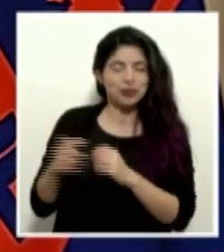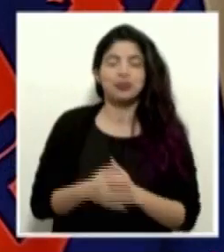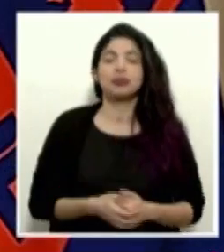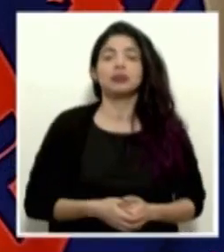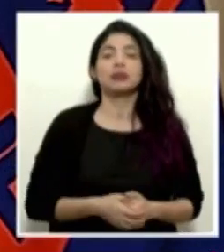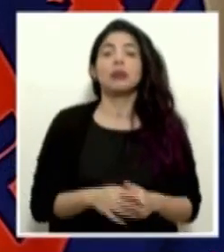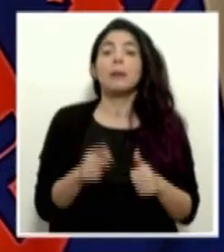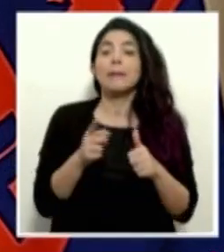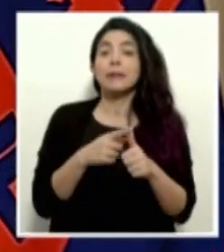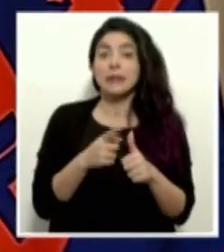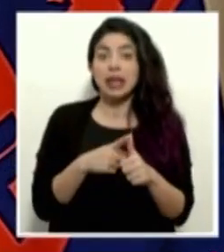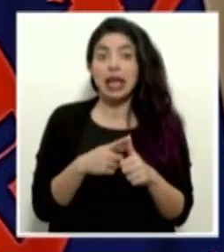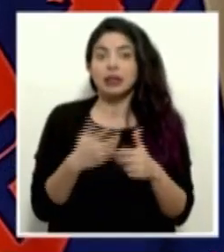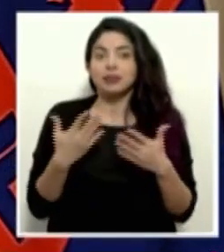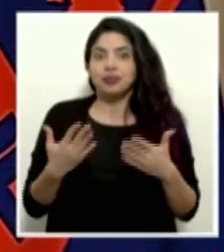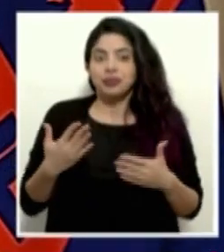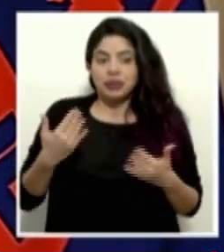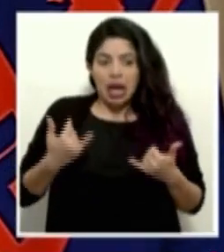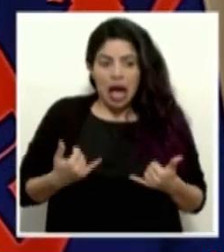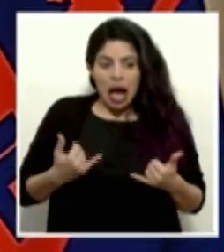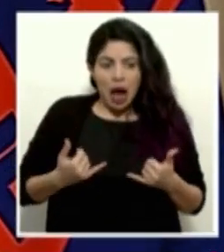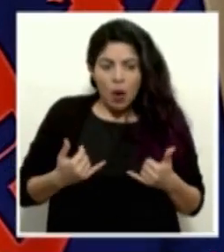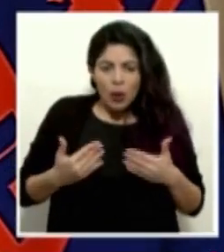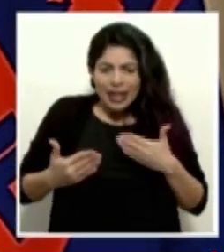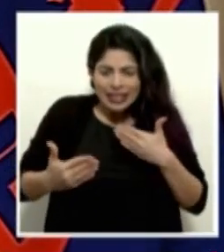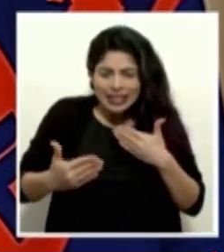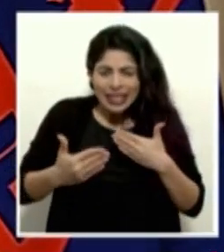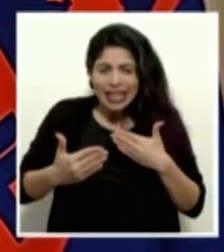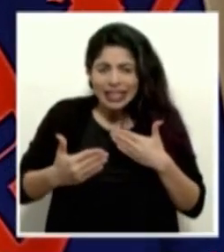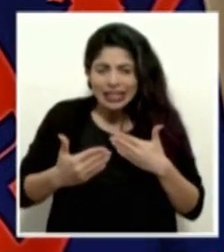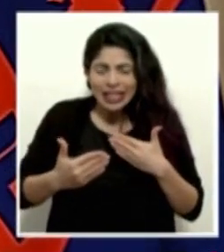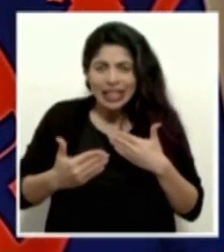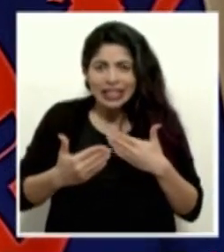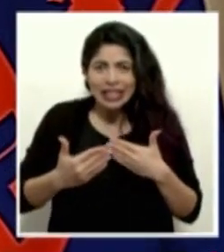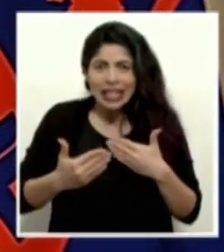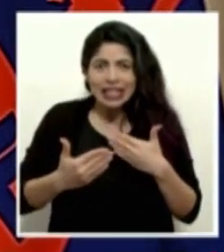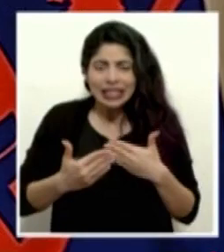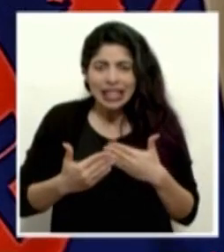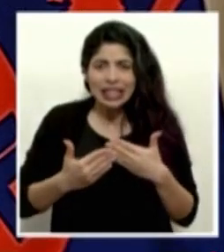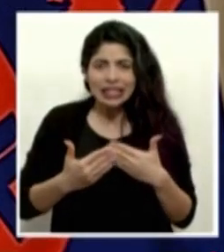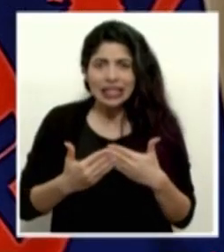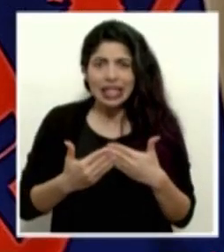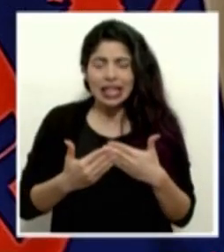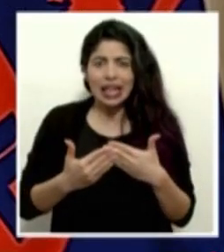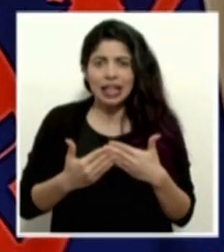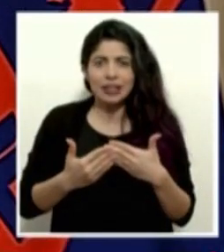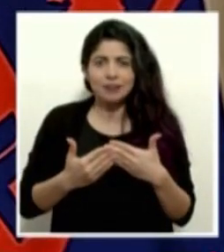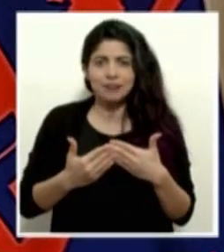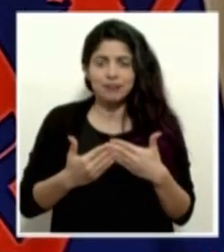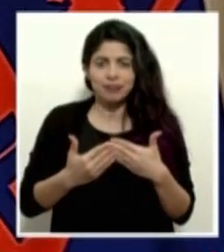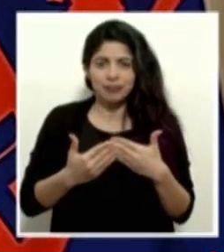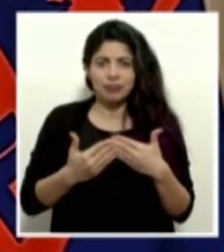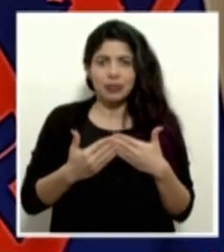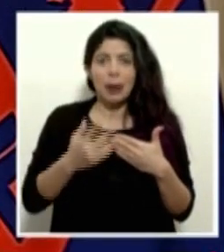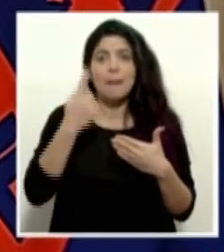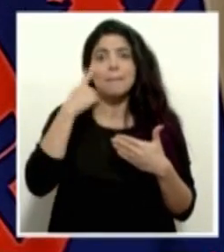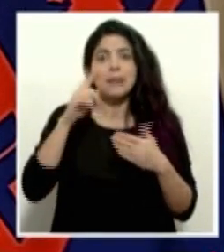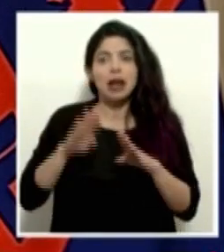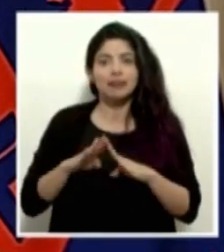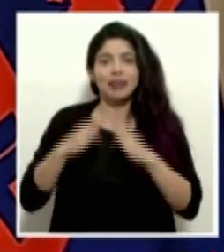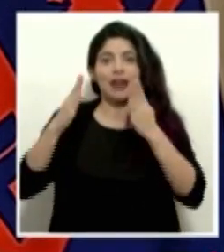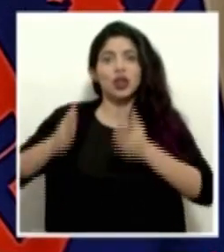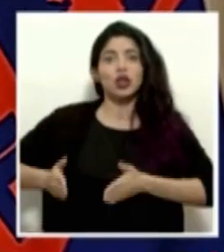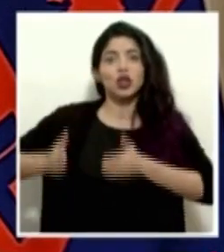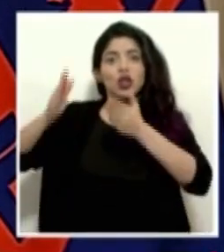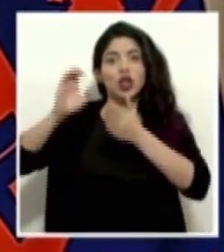primero es que, bueno, cada vez estamos más cerca de habilitar Torre Este,